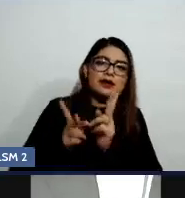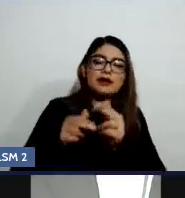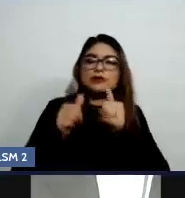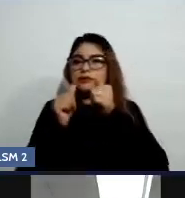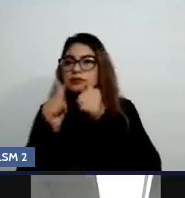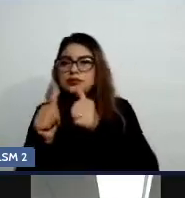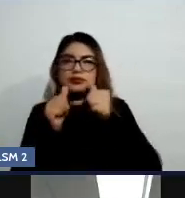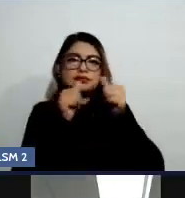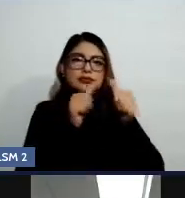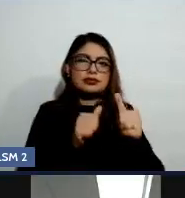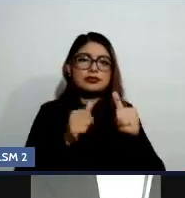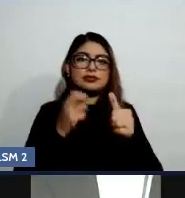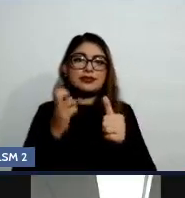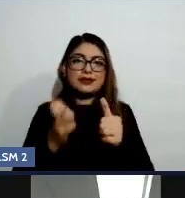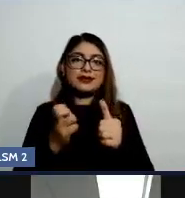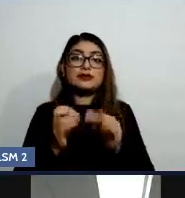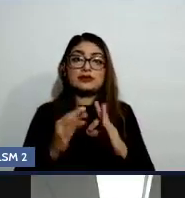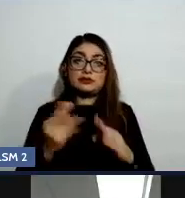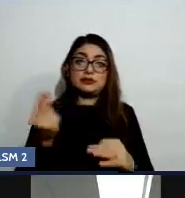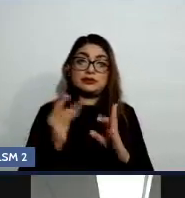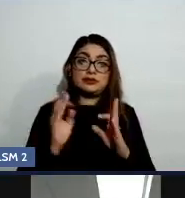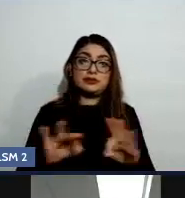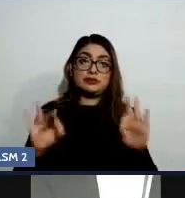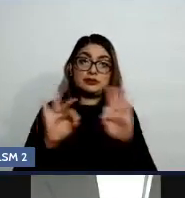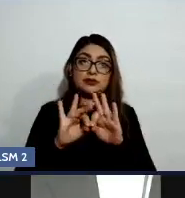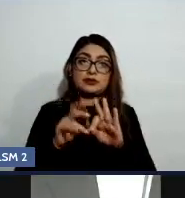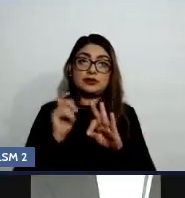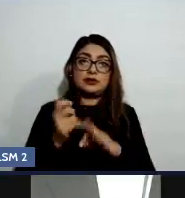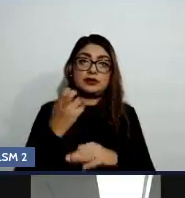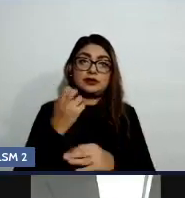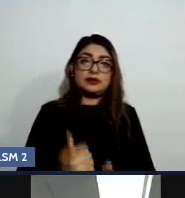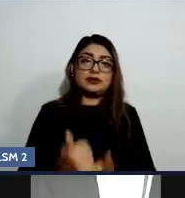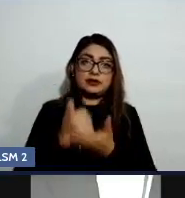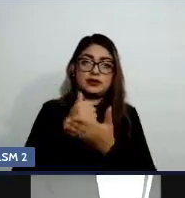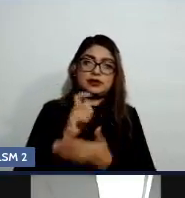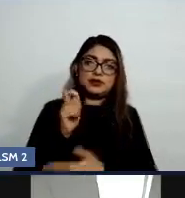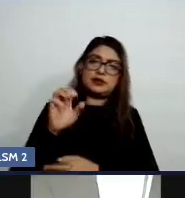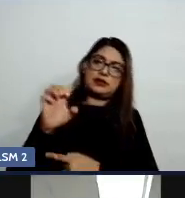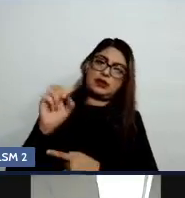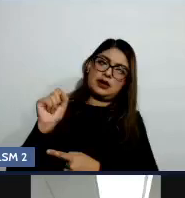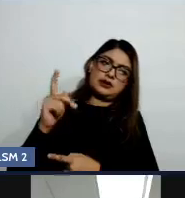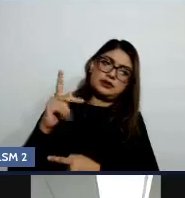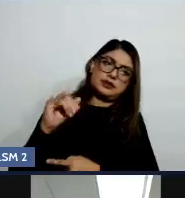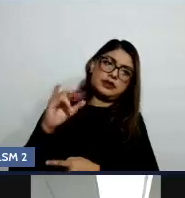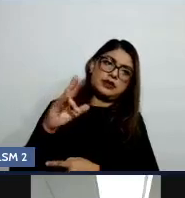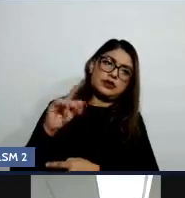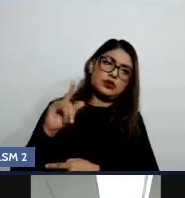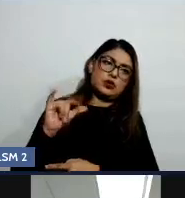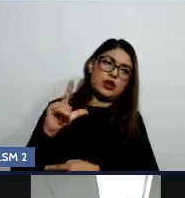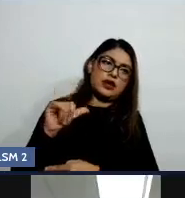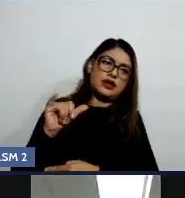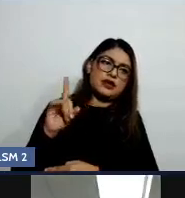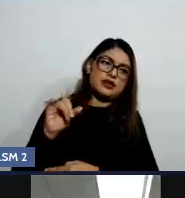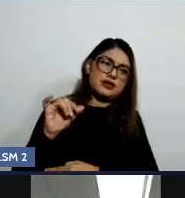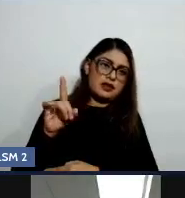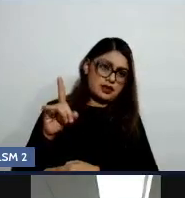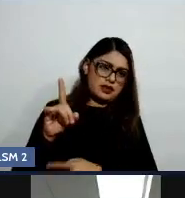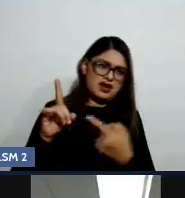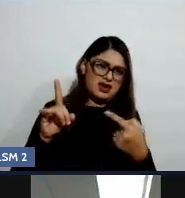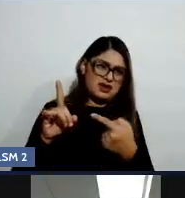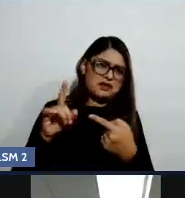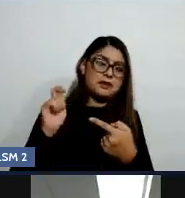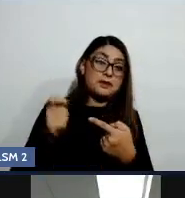fomentar la espiritualidad tiene, no todo, la espiritualidad no tiene que ver con los religiosos, ¿sí? el convivir,